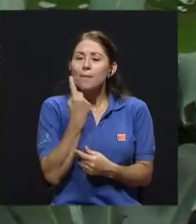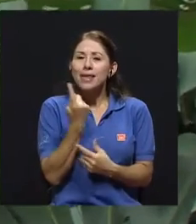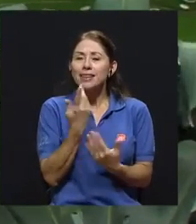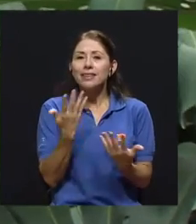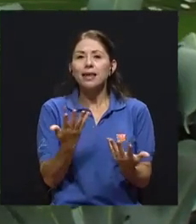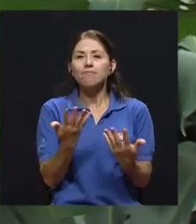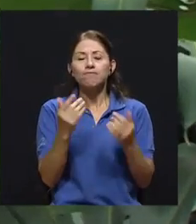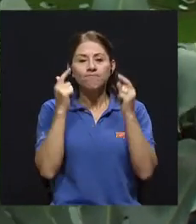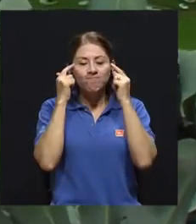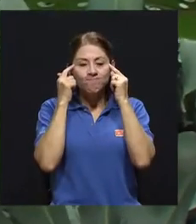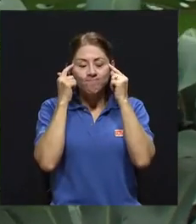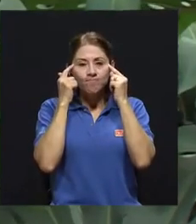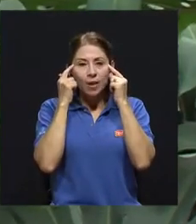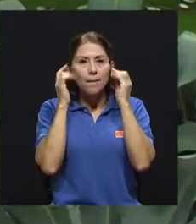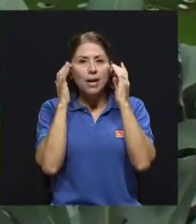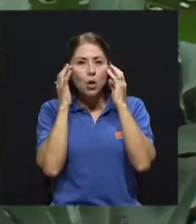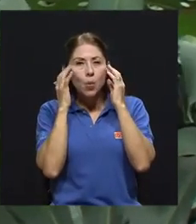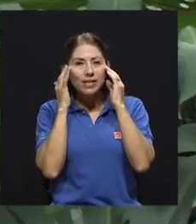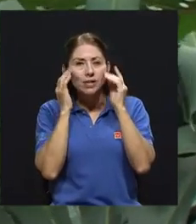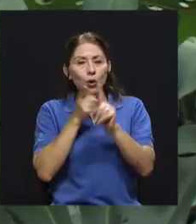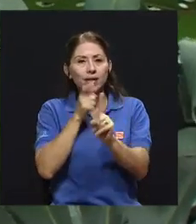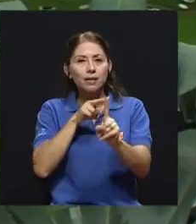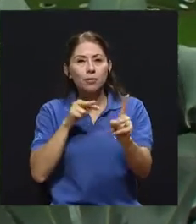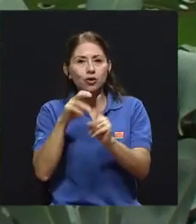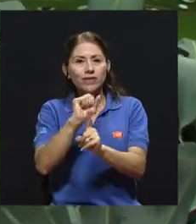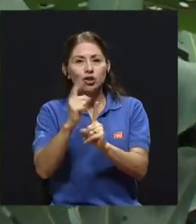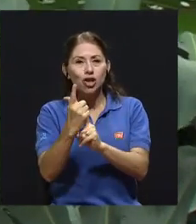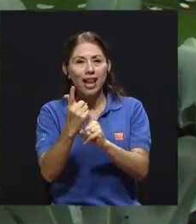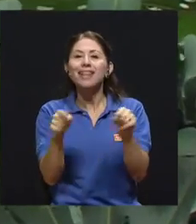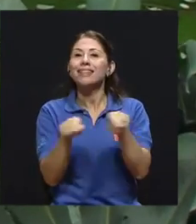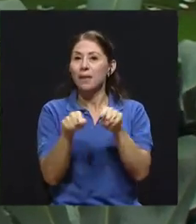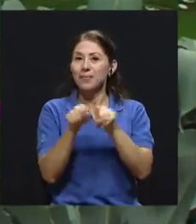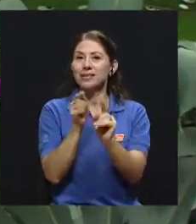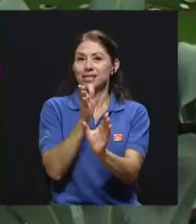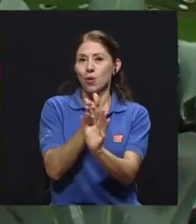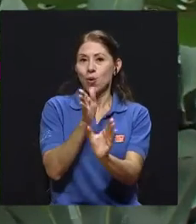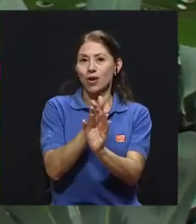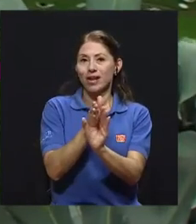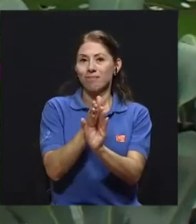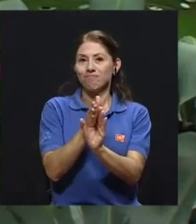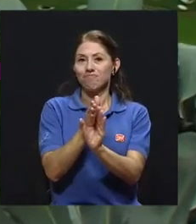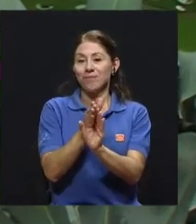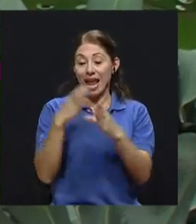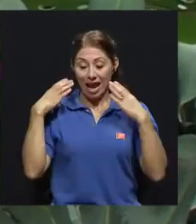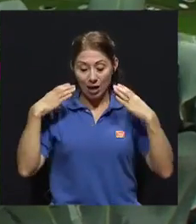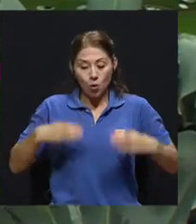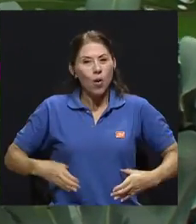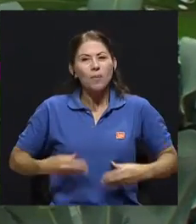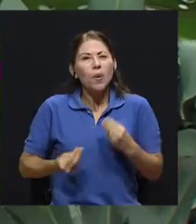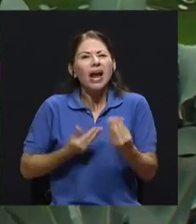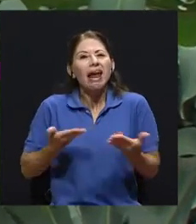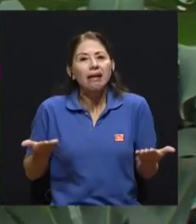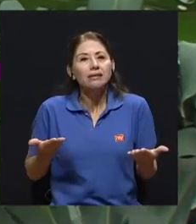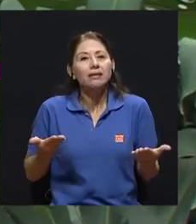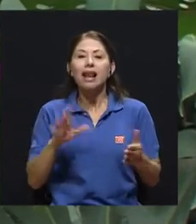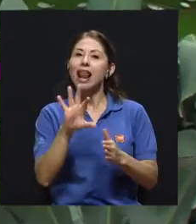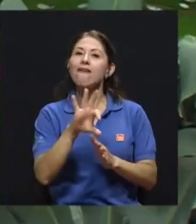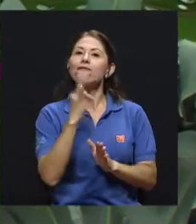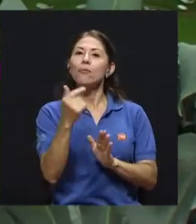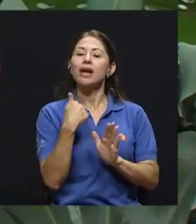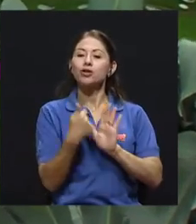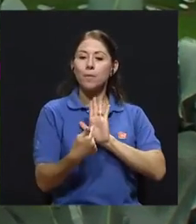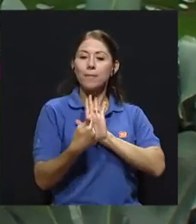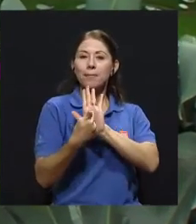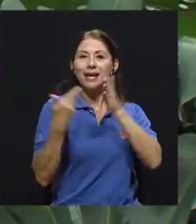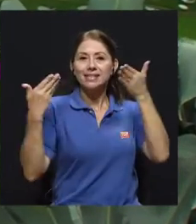de vista social, sino también psicológico. El cuerpo es, digamos, la forma que tengo yo de presentarme ante el mundo, ¿no? Por eso,